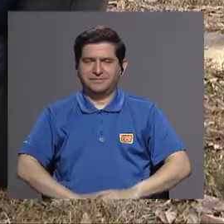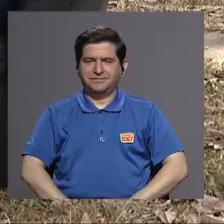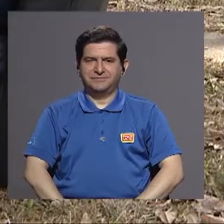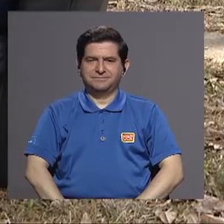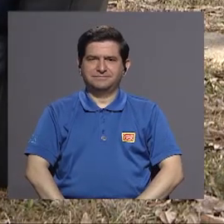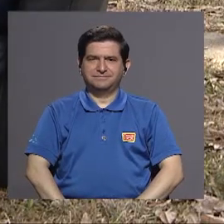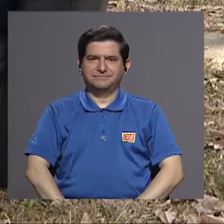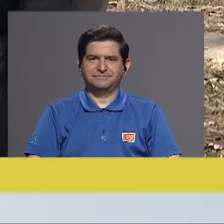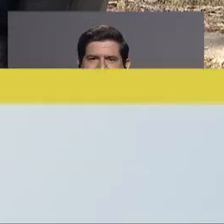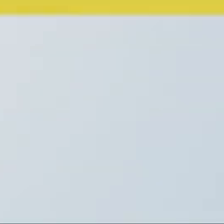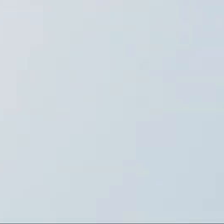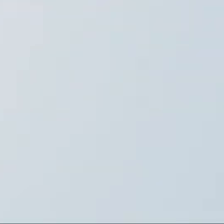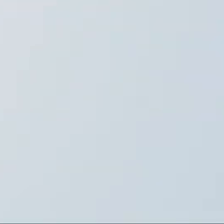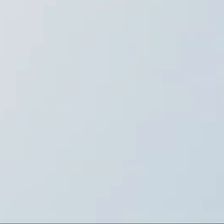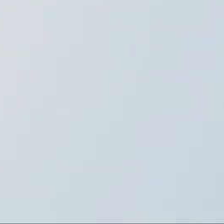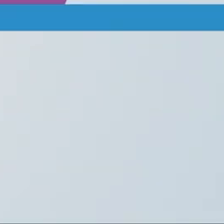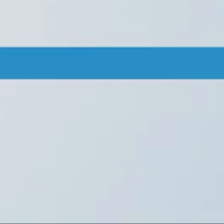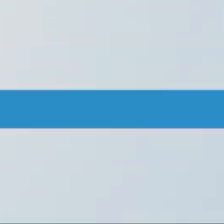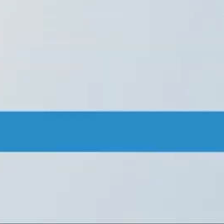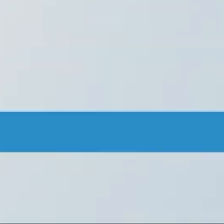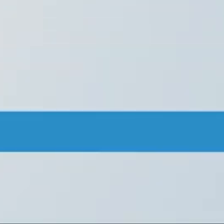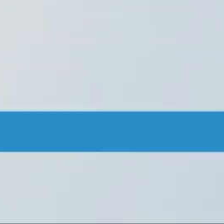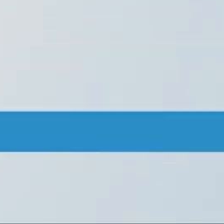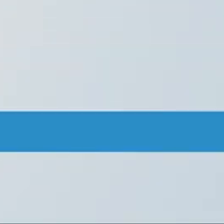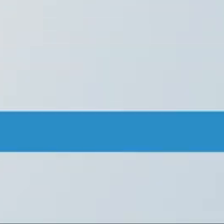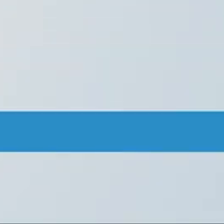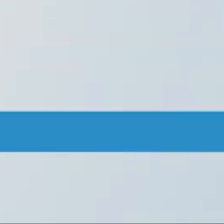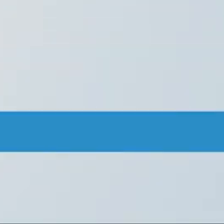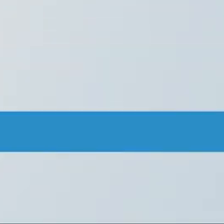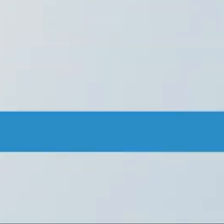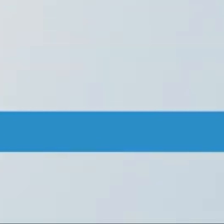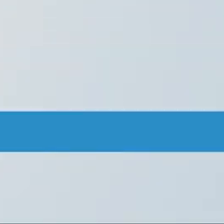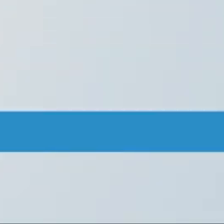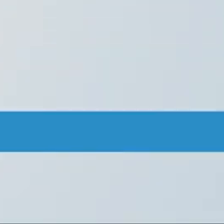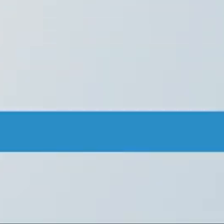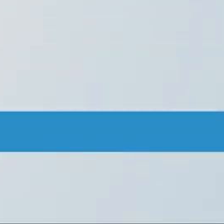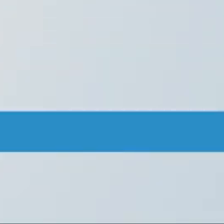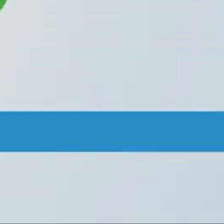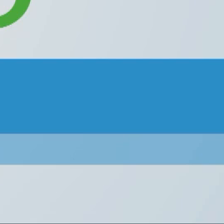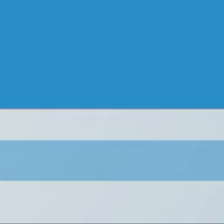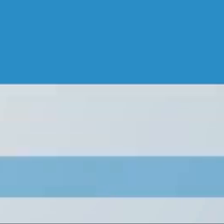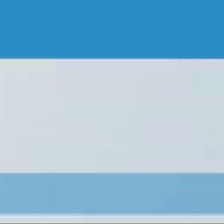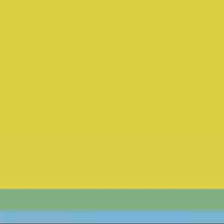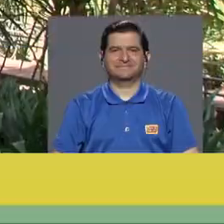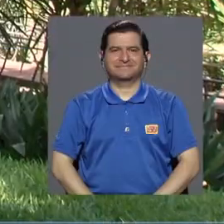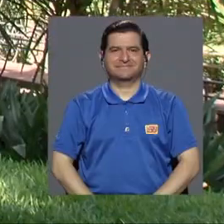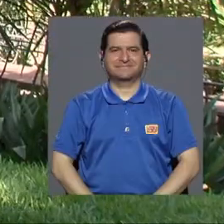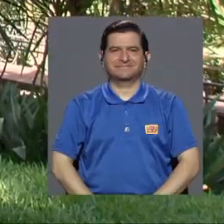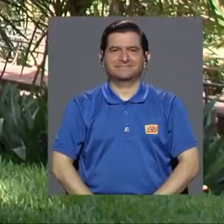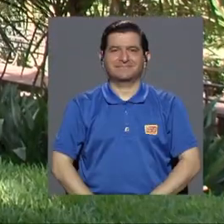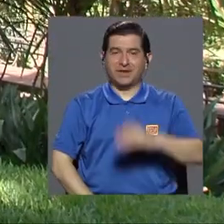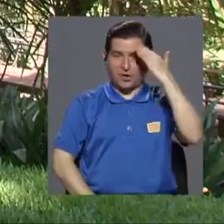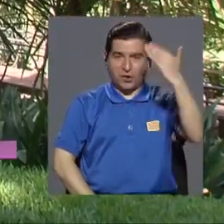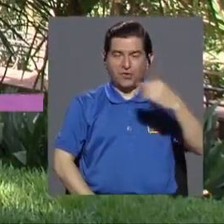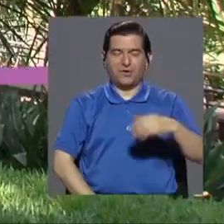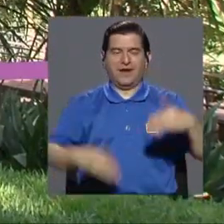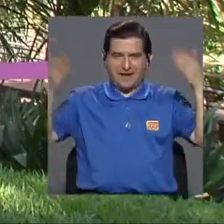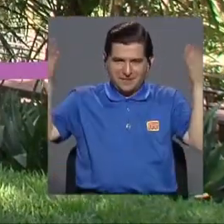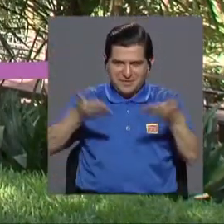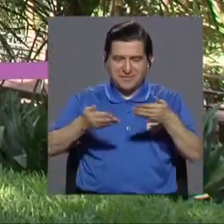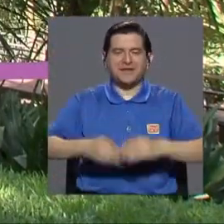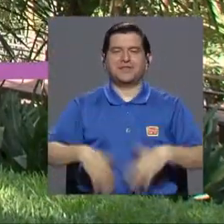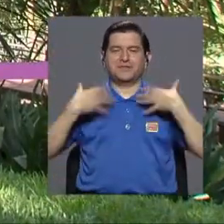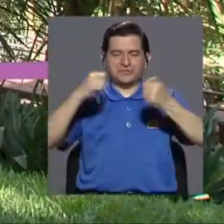hola